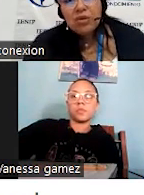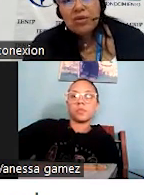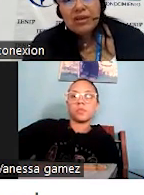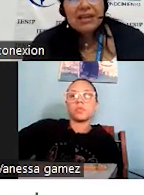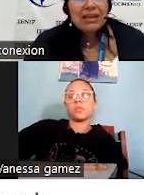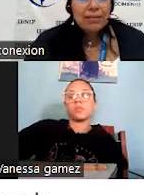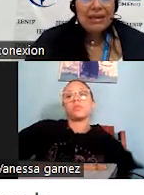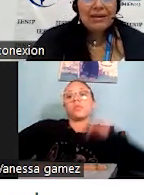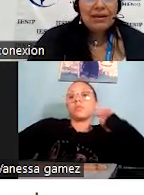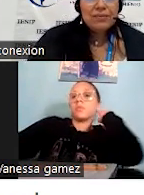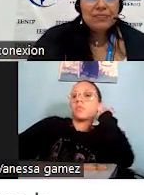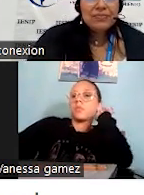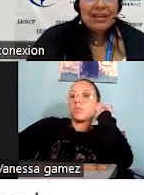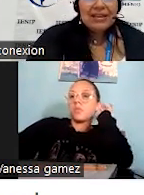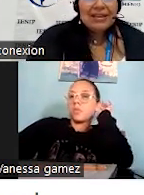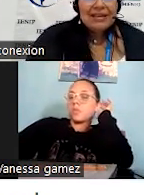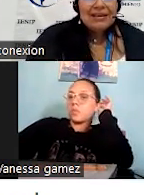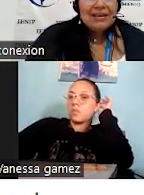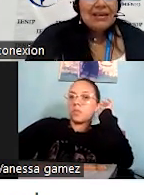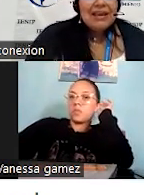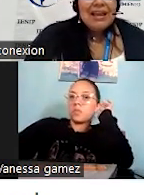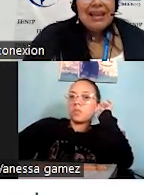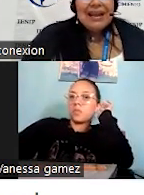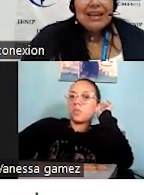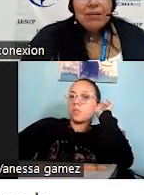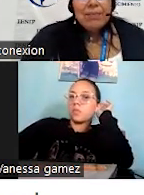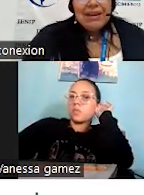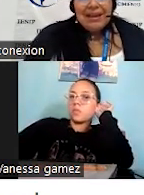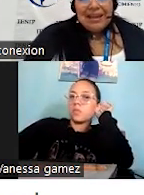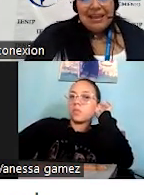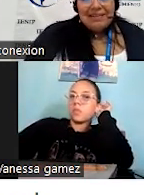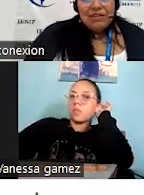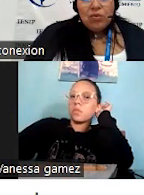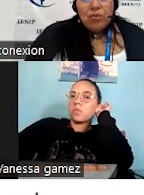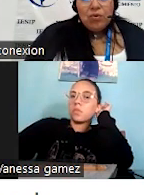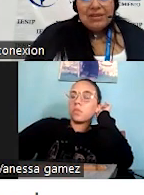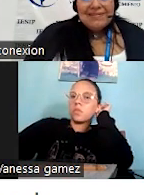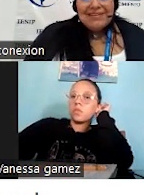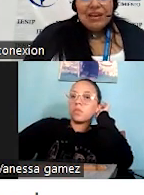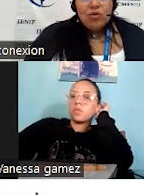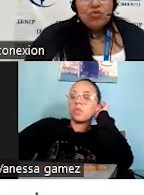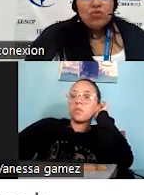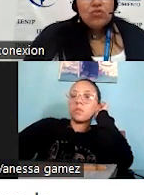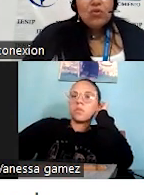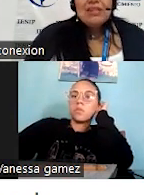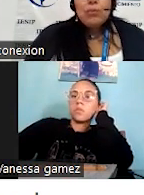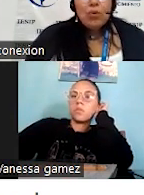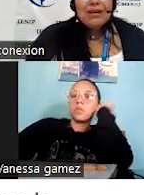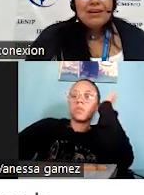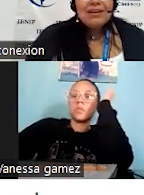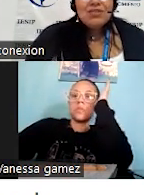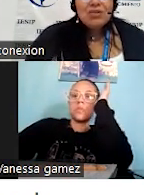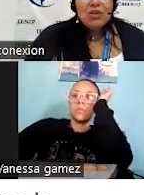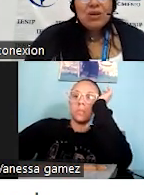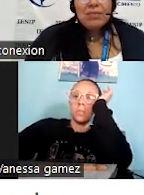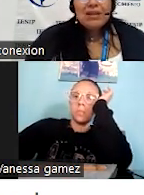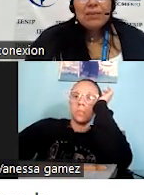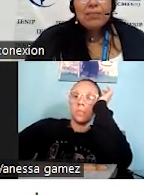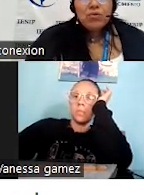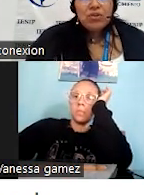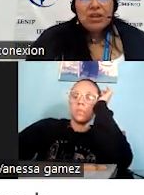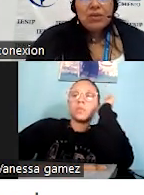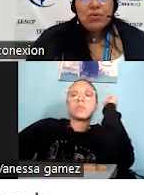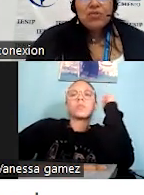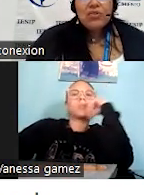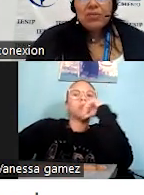el consumidor y la marca. La clave para este soporte está en la construcción de buenas relaciones y un